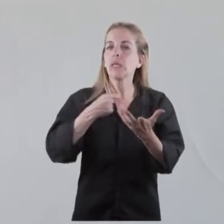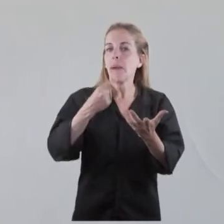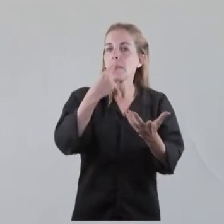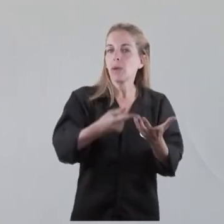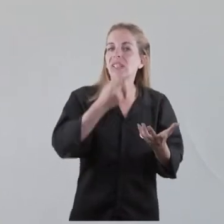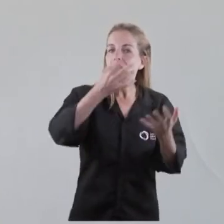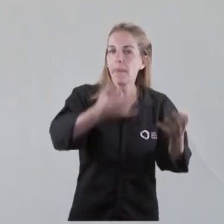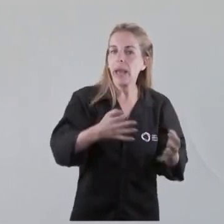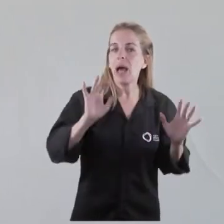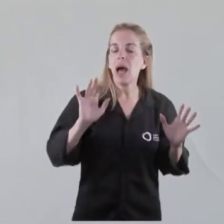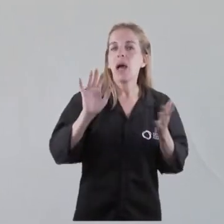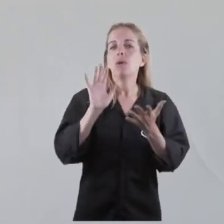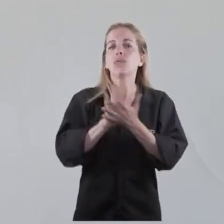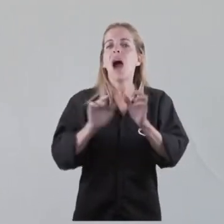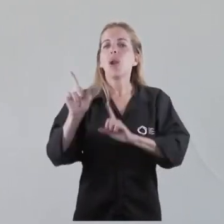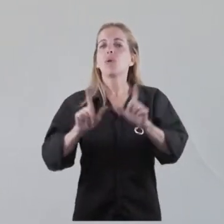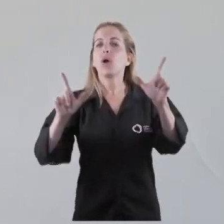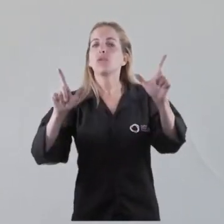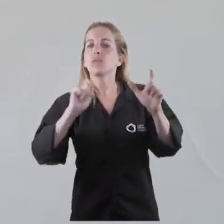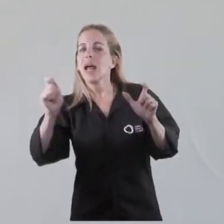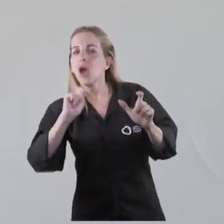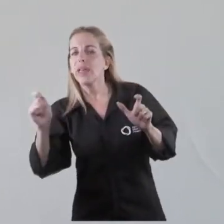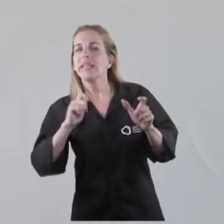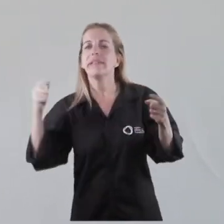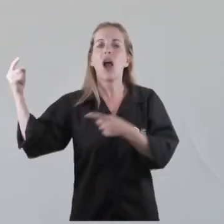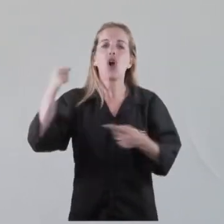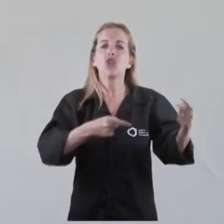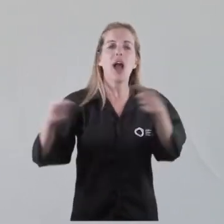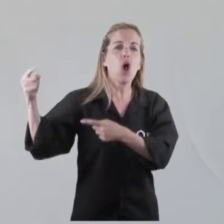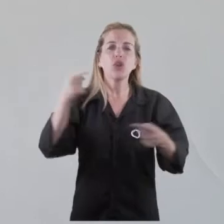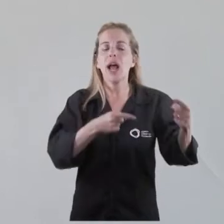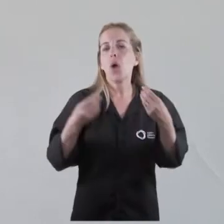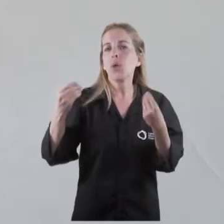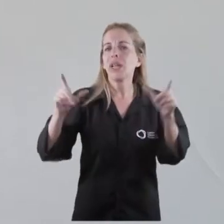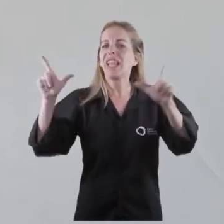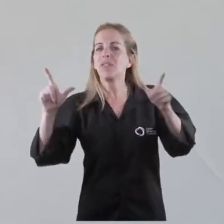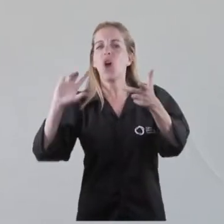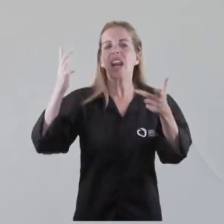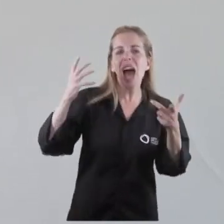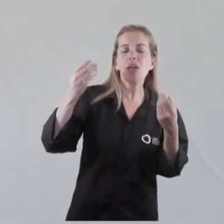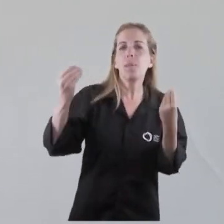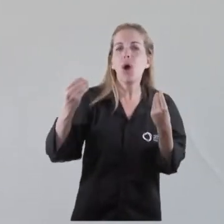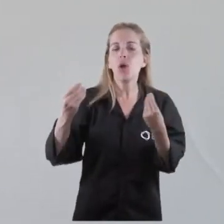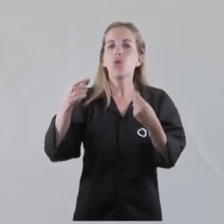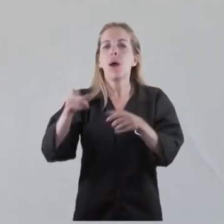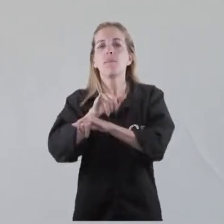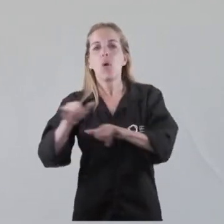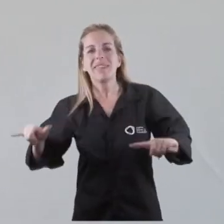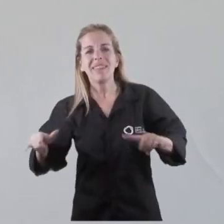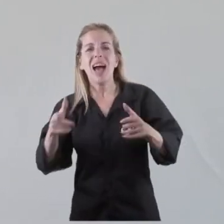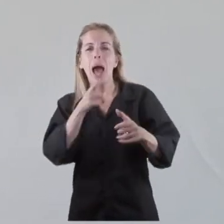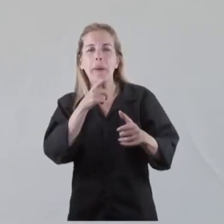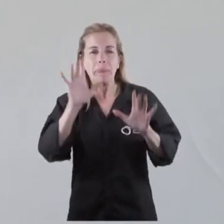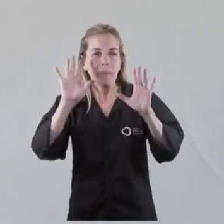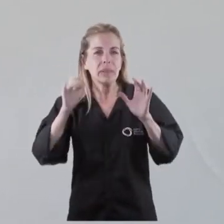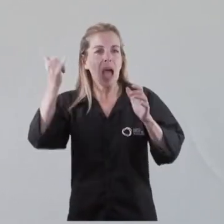esto, desde algunos medios atacan a otros por recibir una pauta. Se dio el caso desde que una emisora